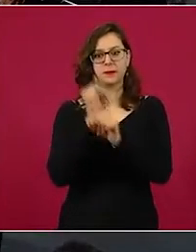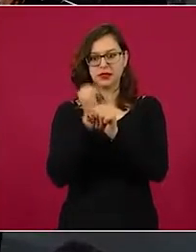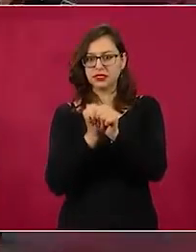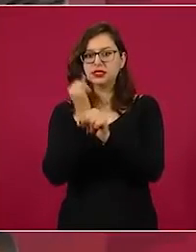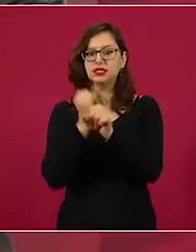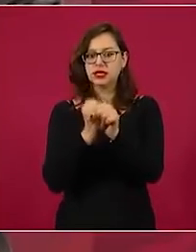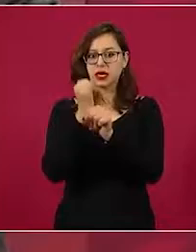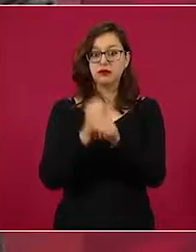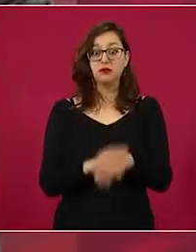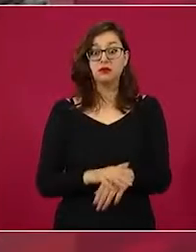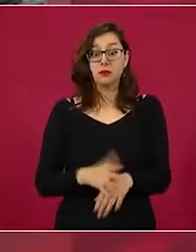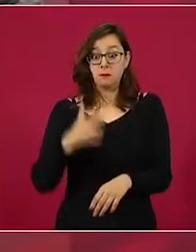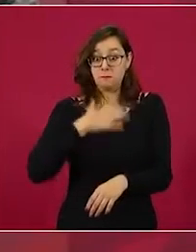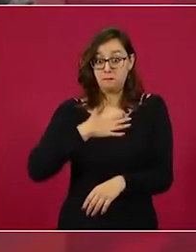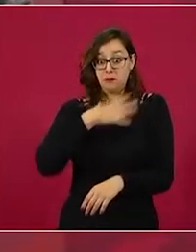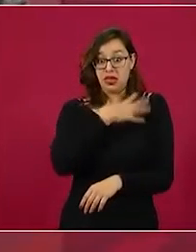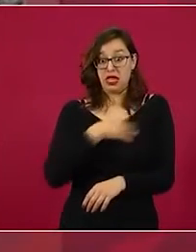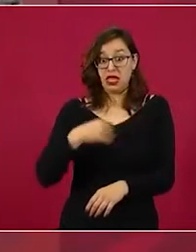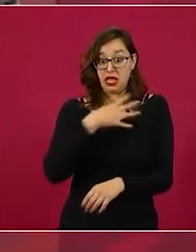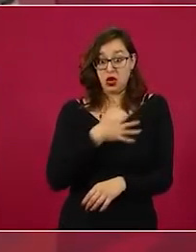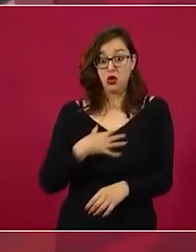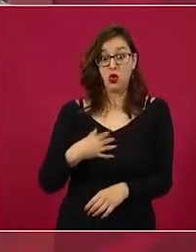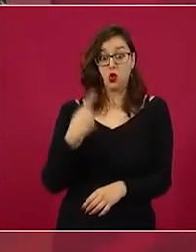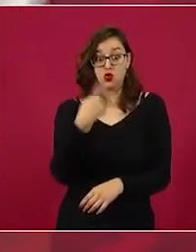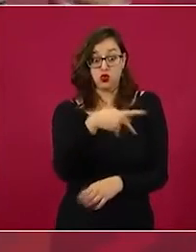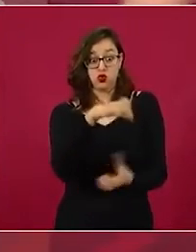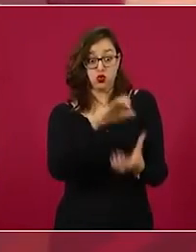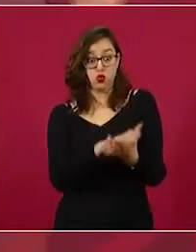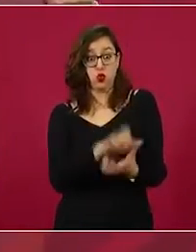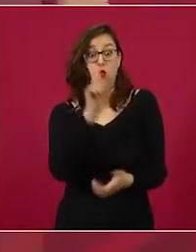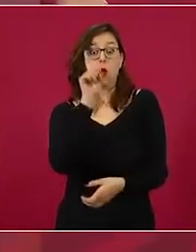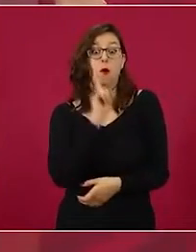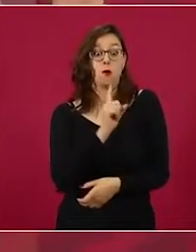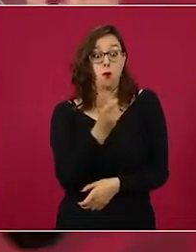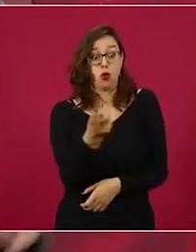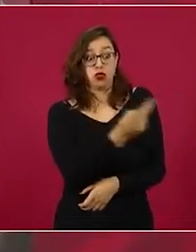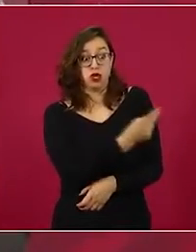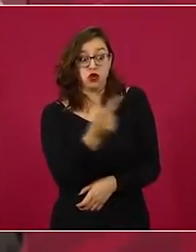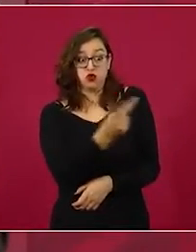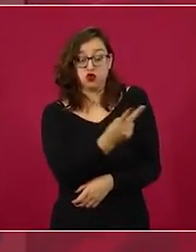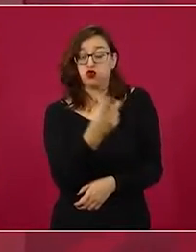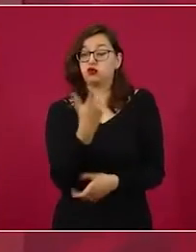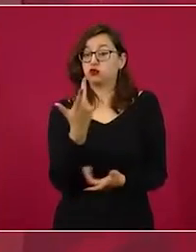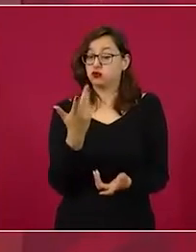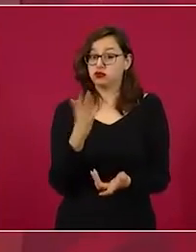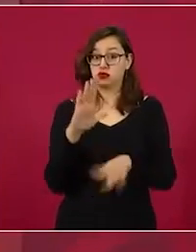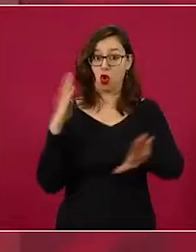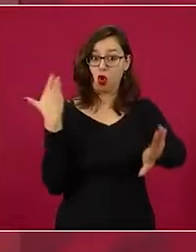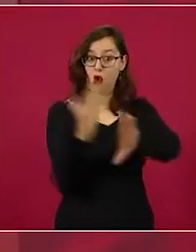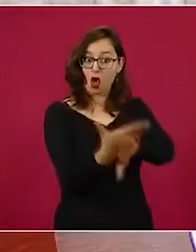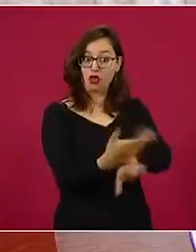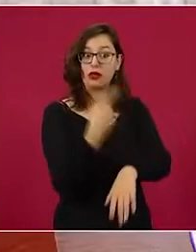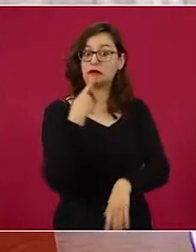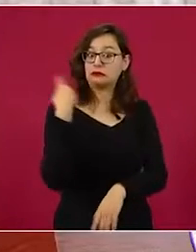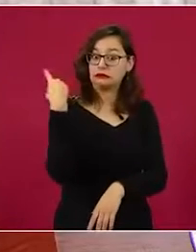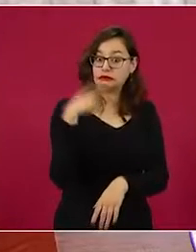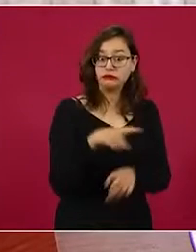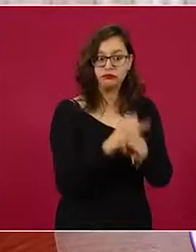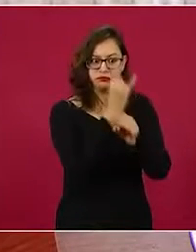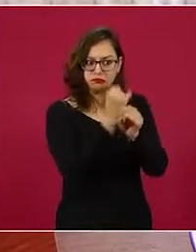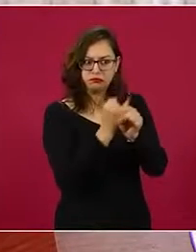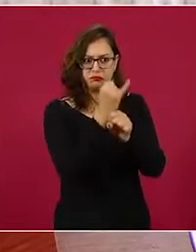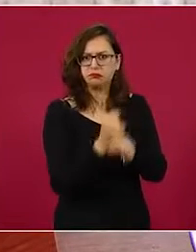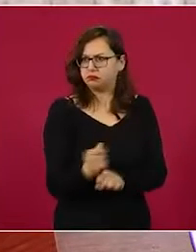de José Ramón, de su esposa, que ellos, si lo